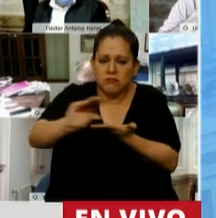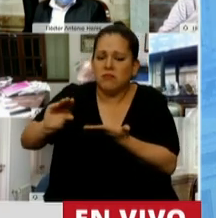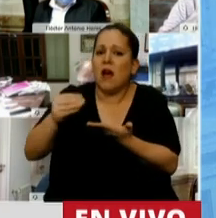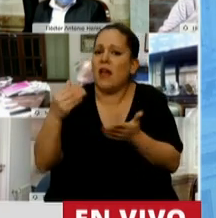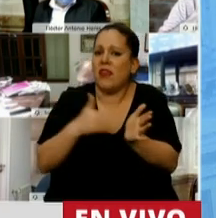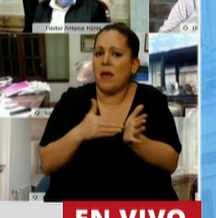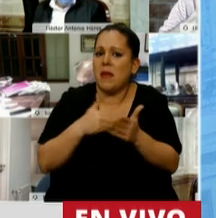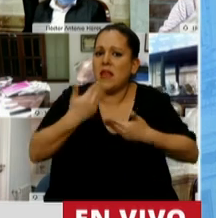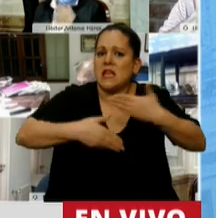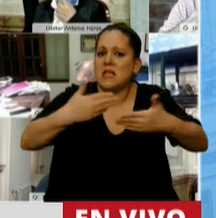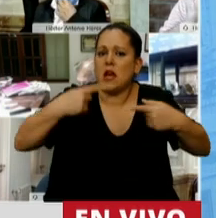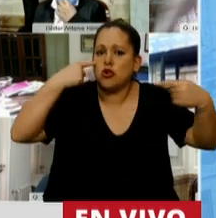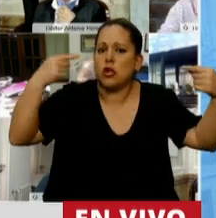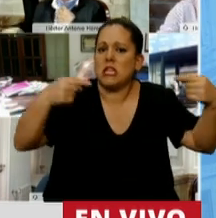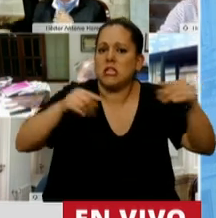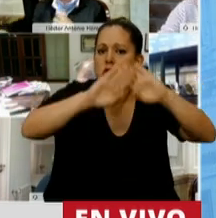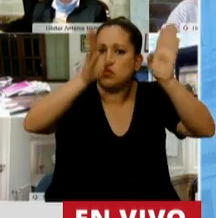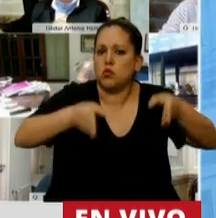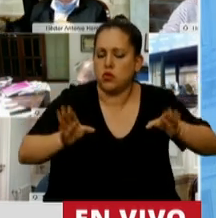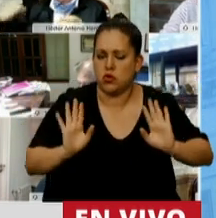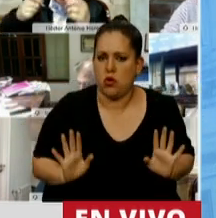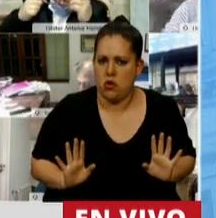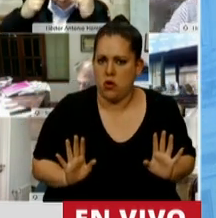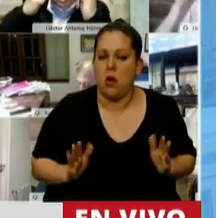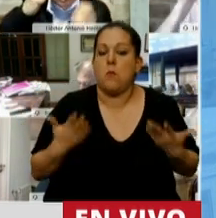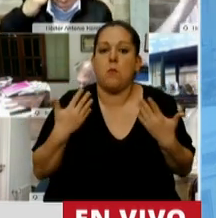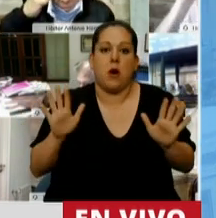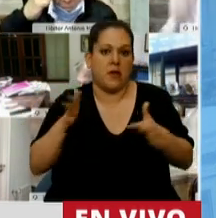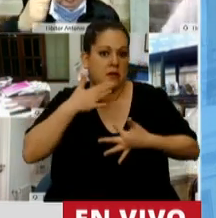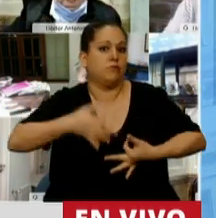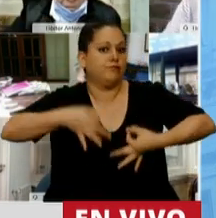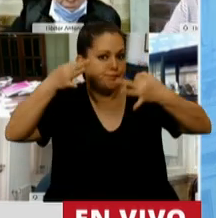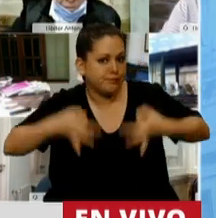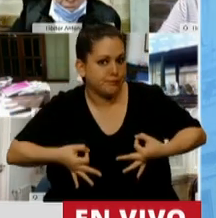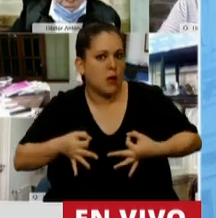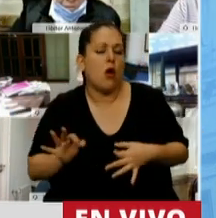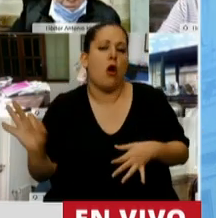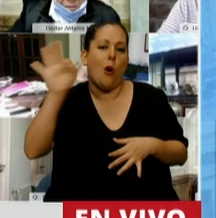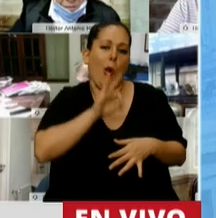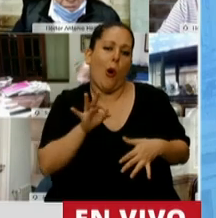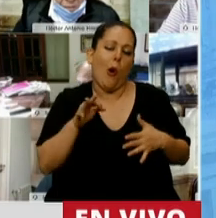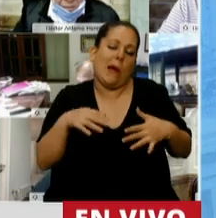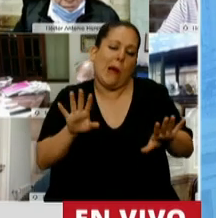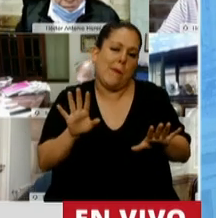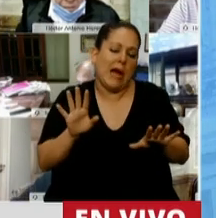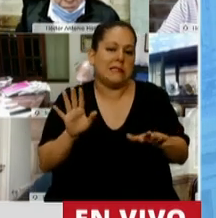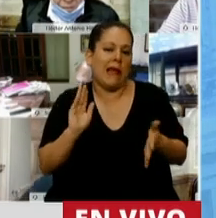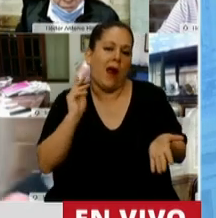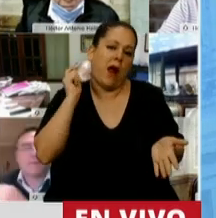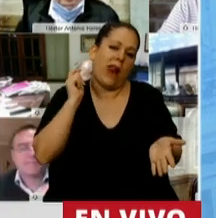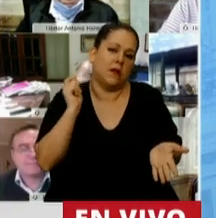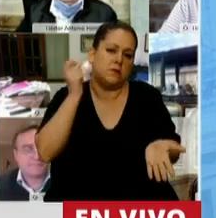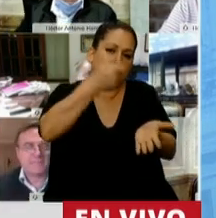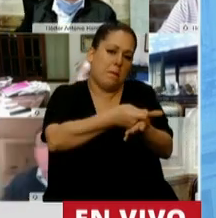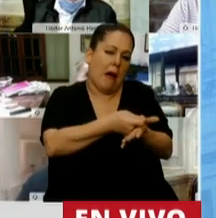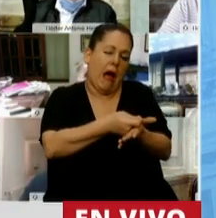institucional. O sea que realmente sea efectiva y no una simple mascarada de pago de